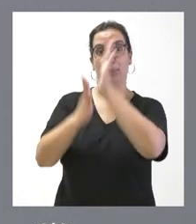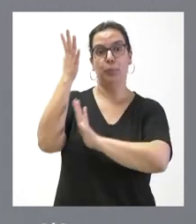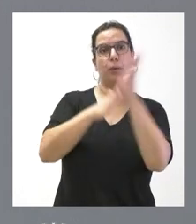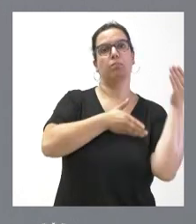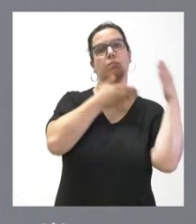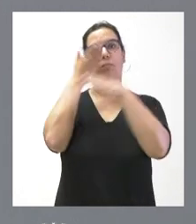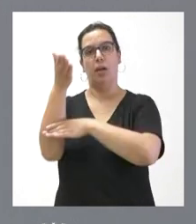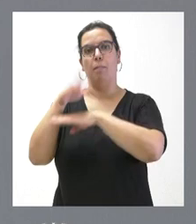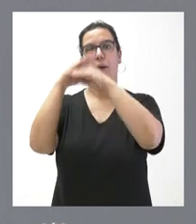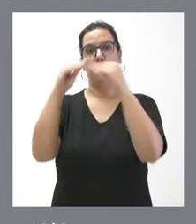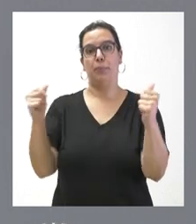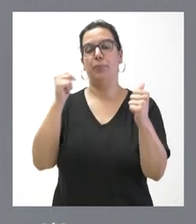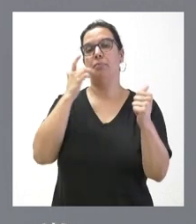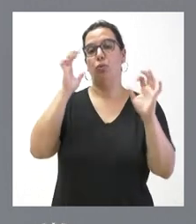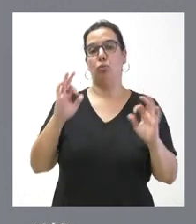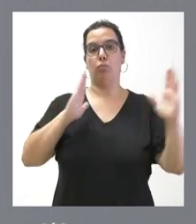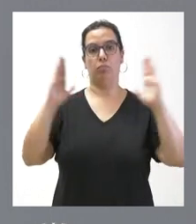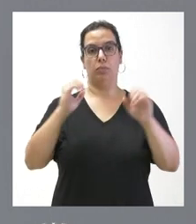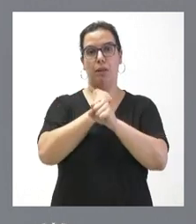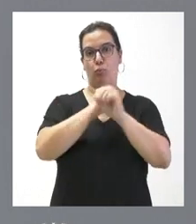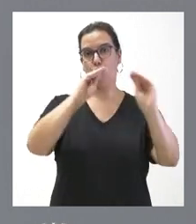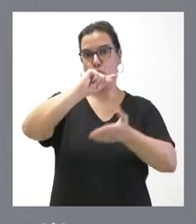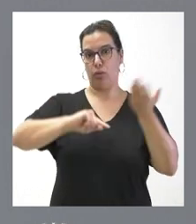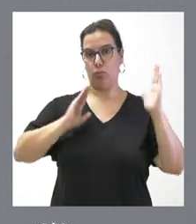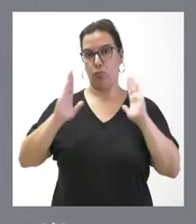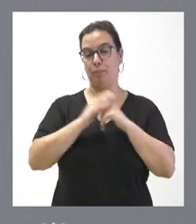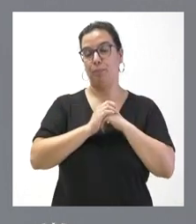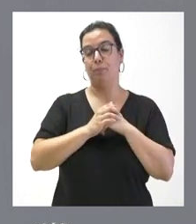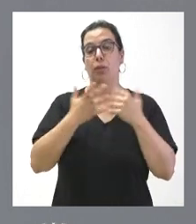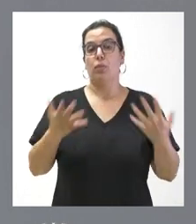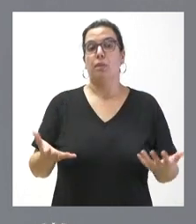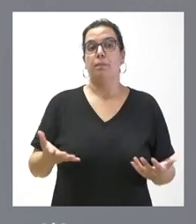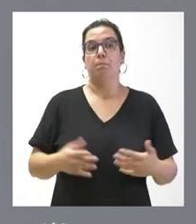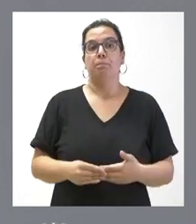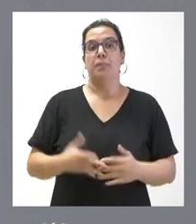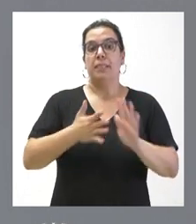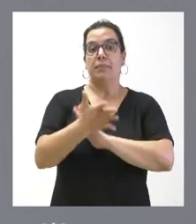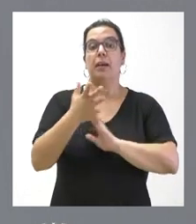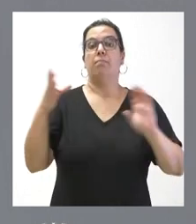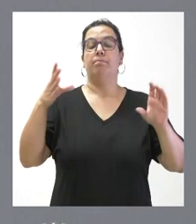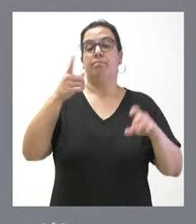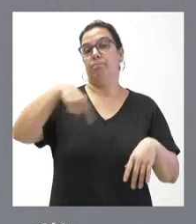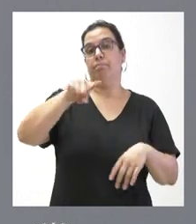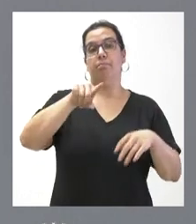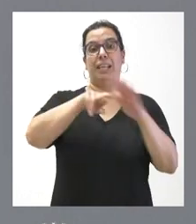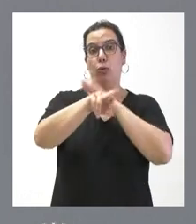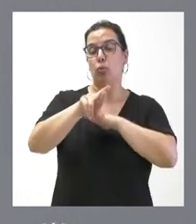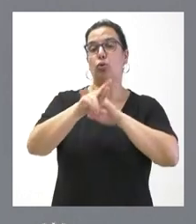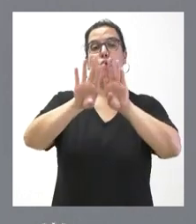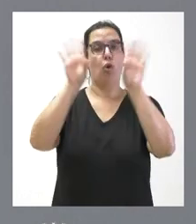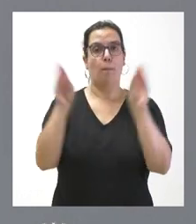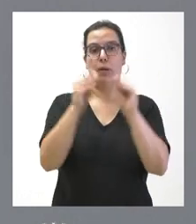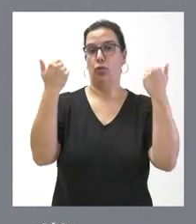el caso de que se produzcan durante el periodo que duren estos trabajos. De esta forma se completa un operativo que alcanza las 111